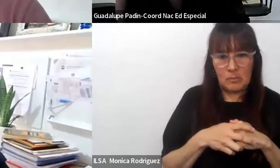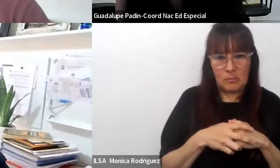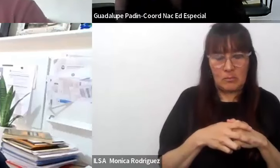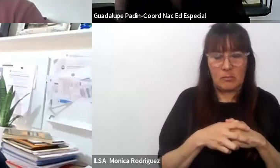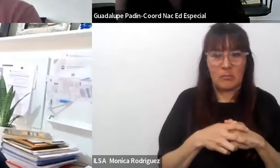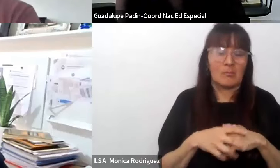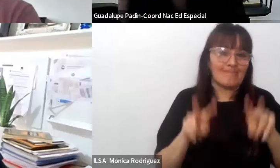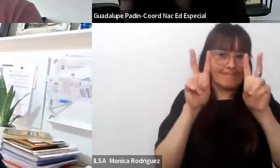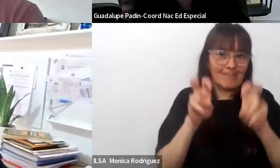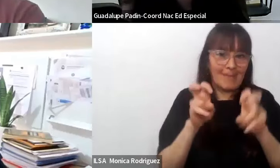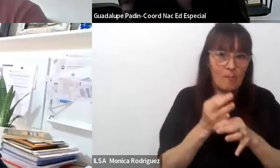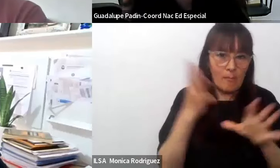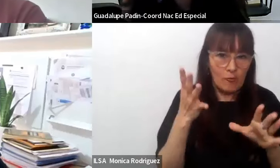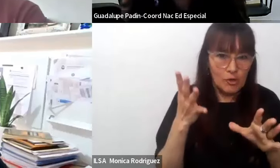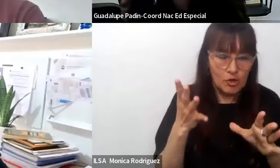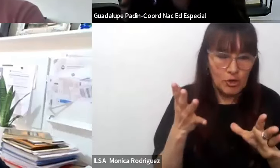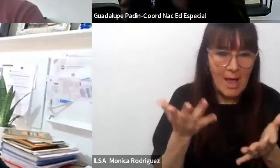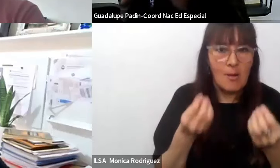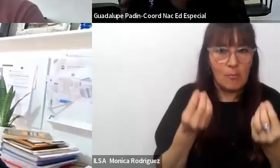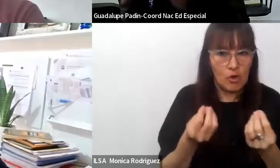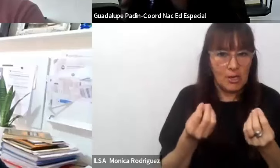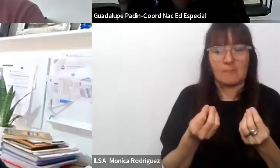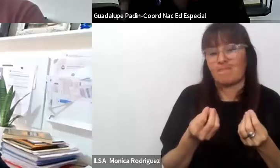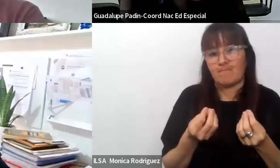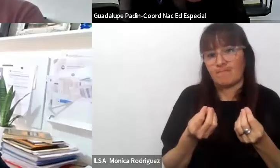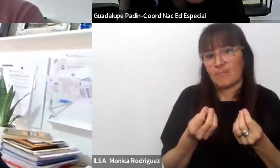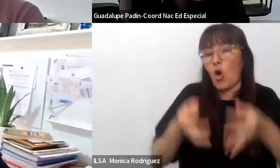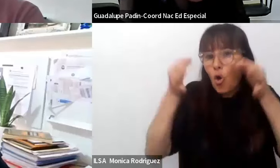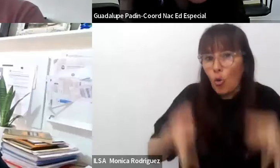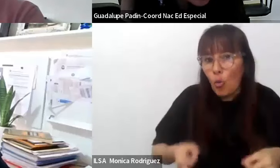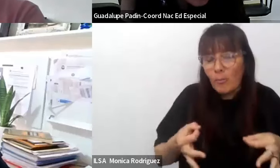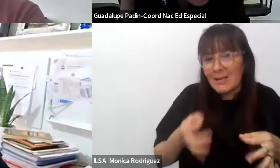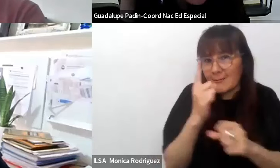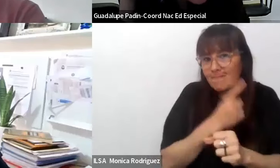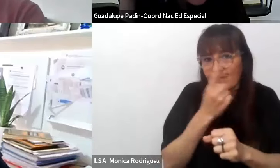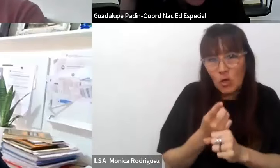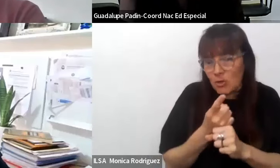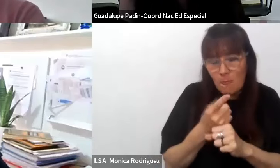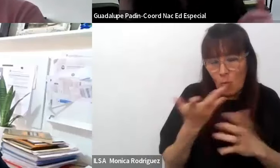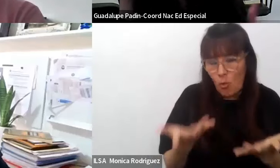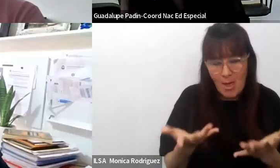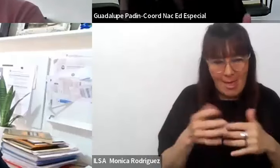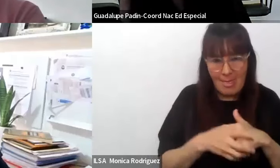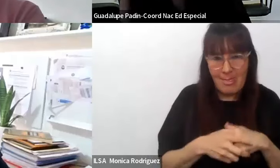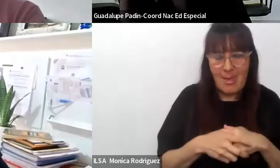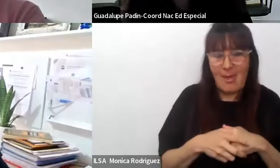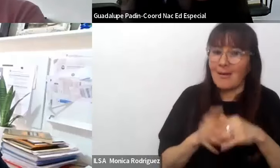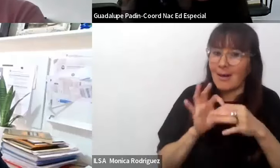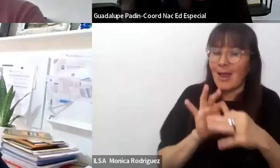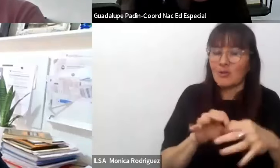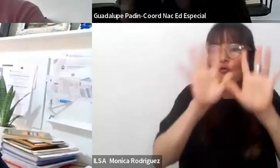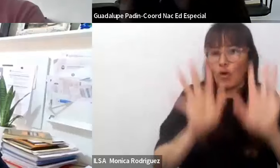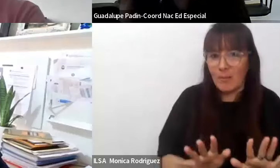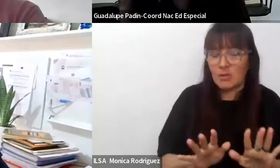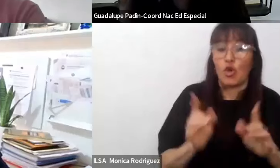profesionales el hecho de no poder cumplir con todo lo que establece cada uno de los currículums de la formación tanto docente como